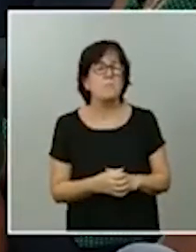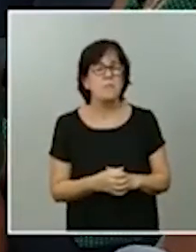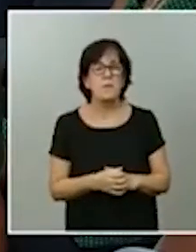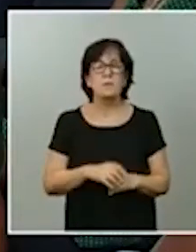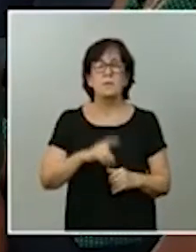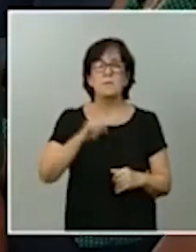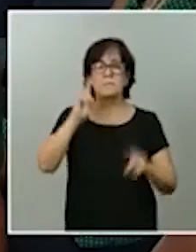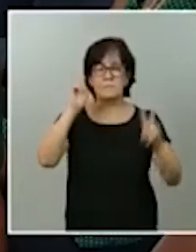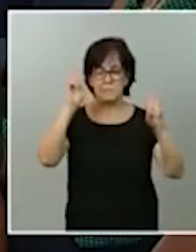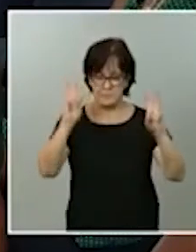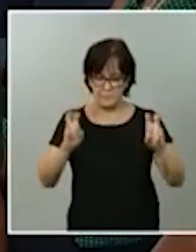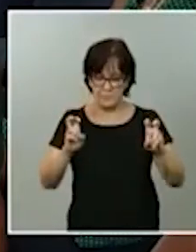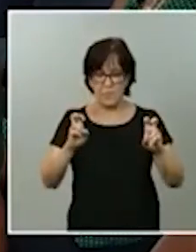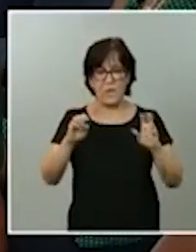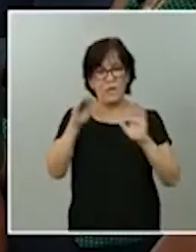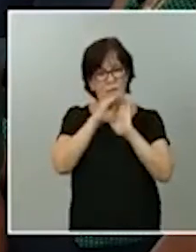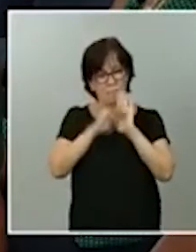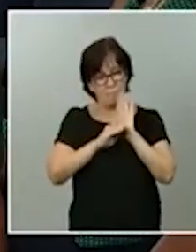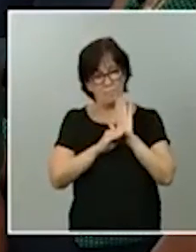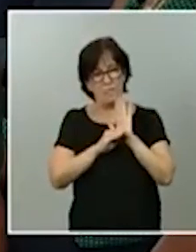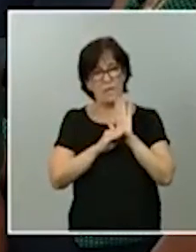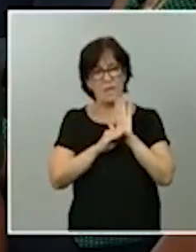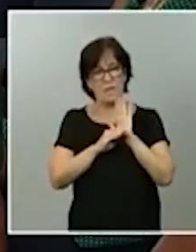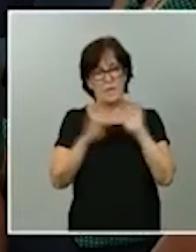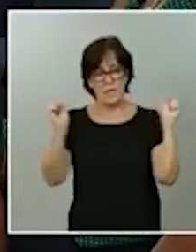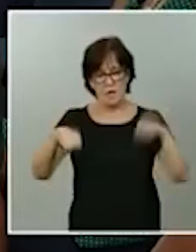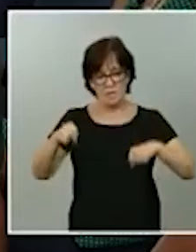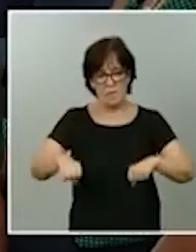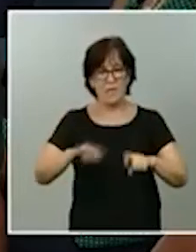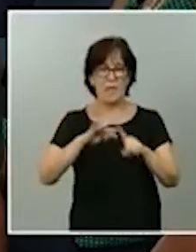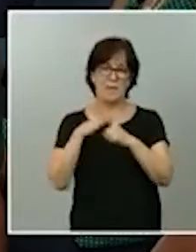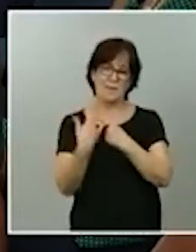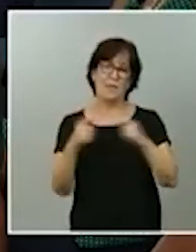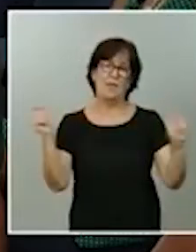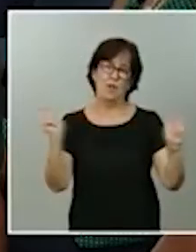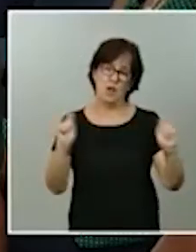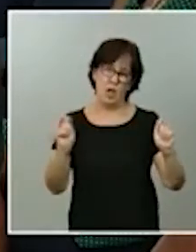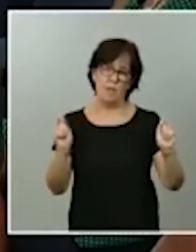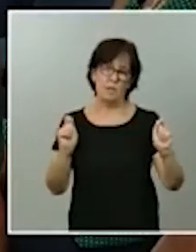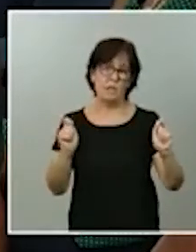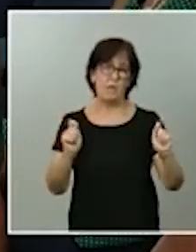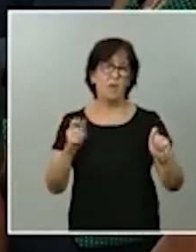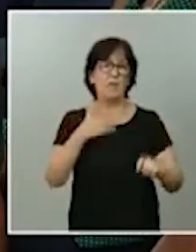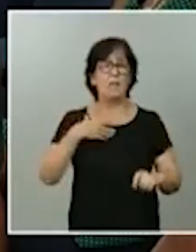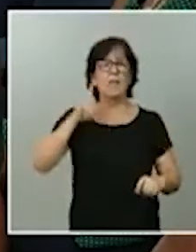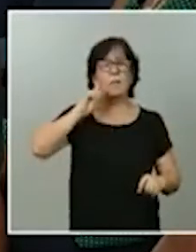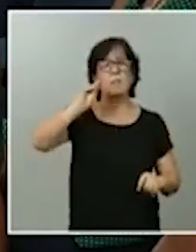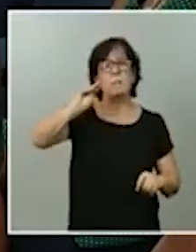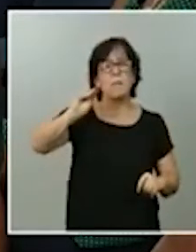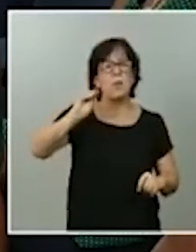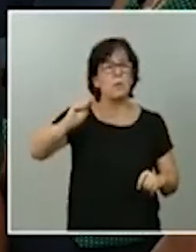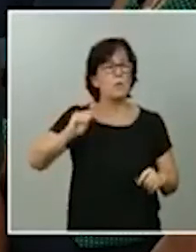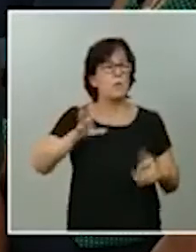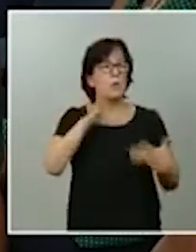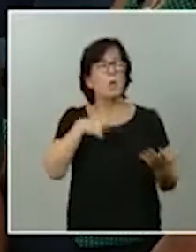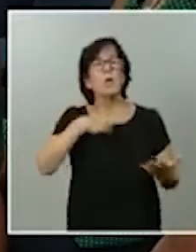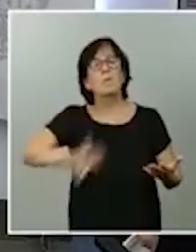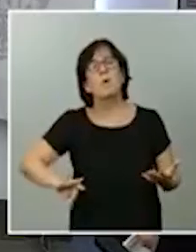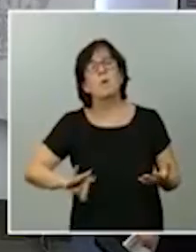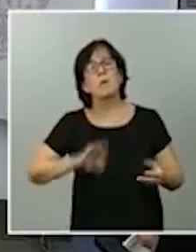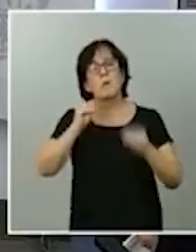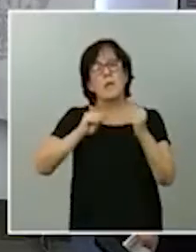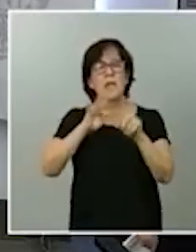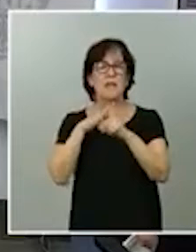a las medidas que podrían adoptarse en ese estado de alarma, quería preguntarle cuáles podría ser. Es decir, cómo podría ser ese estado de alarma